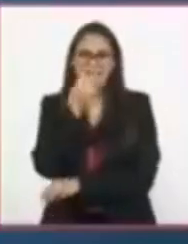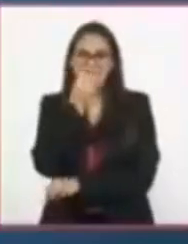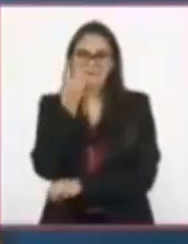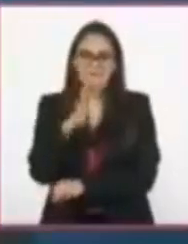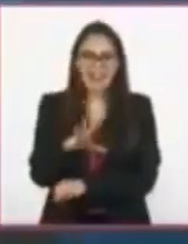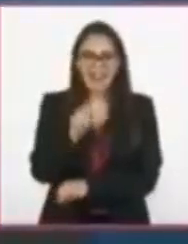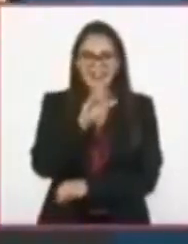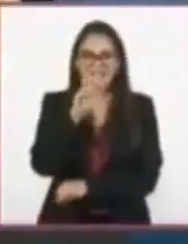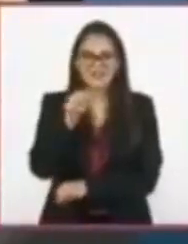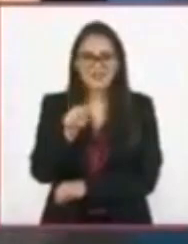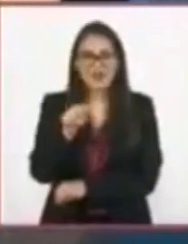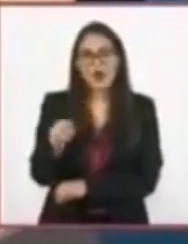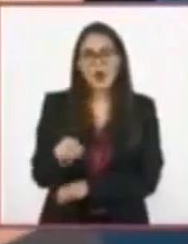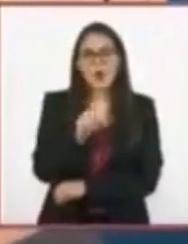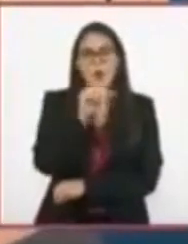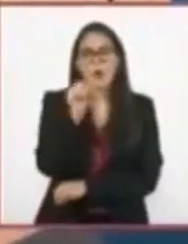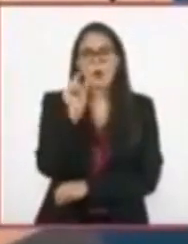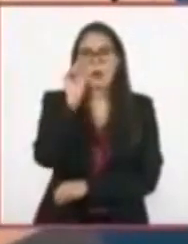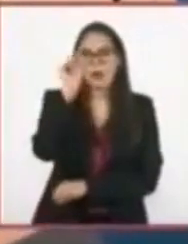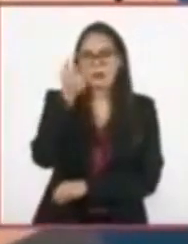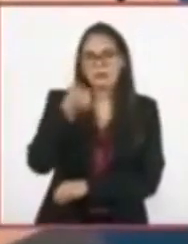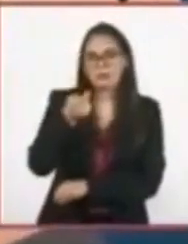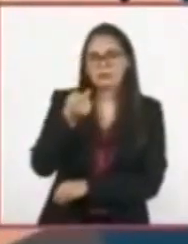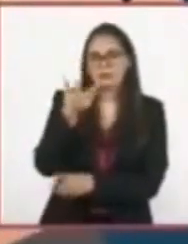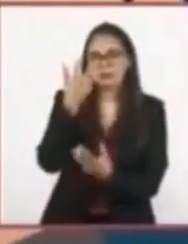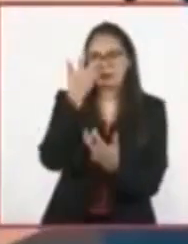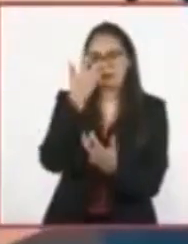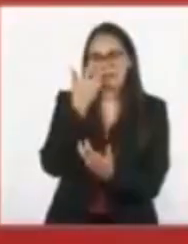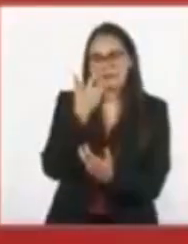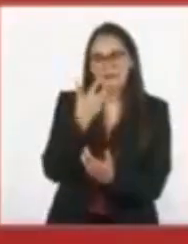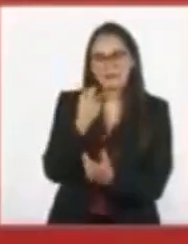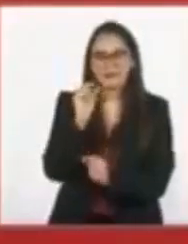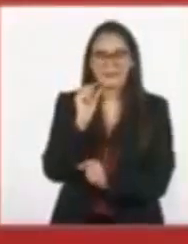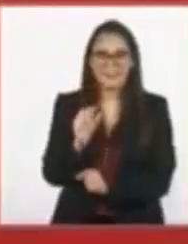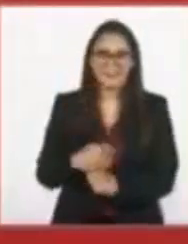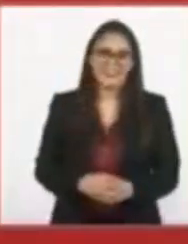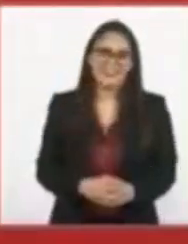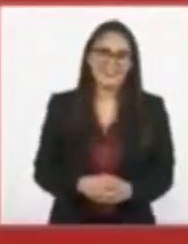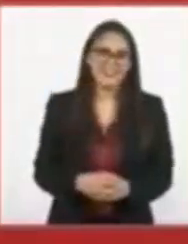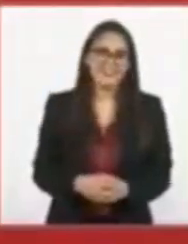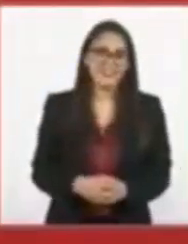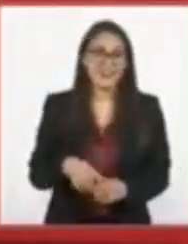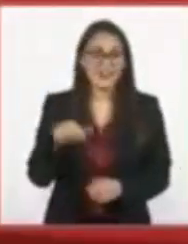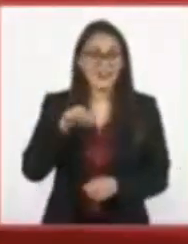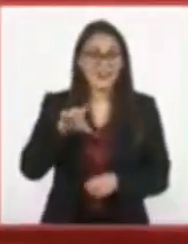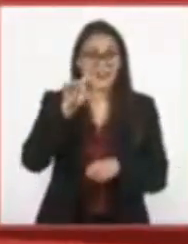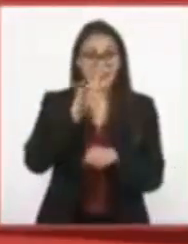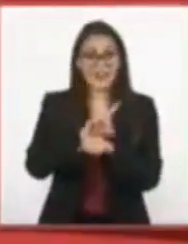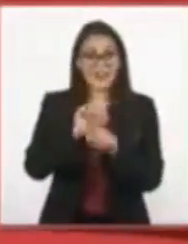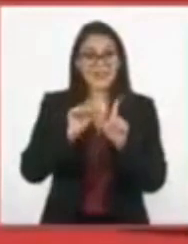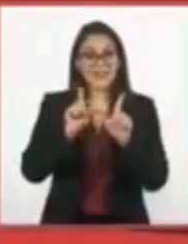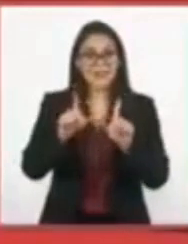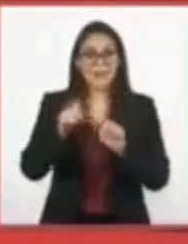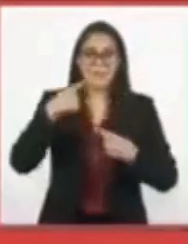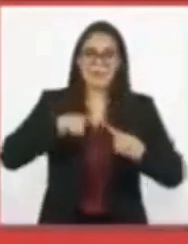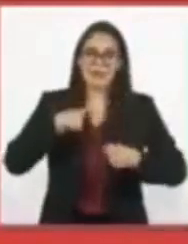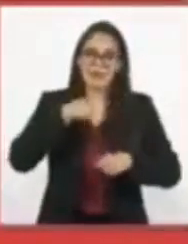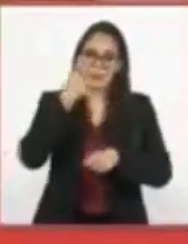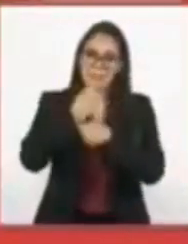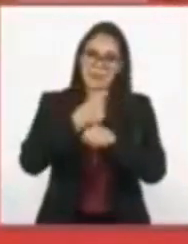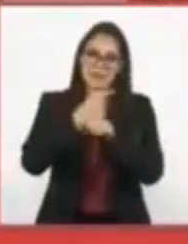y un poco, pero solo un poco de drama. Nuestra protagonista de hoy es ni más ni menos que